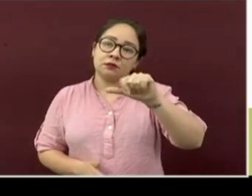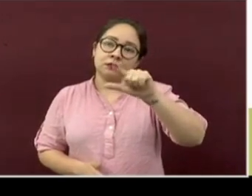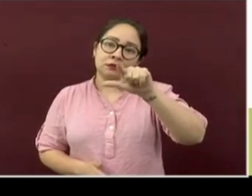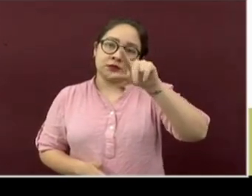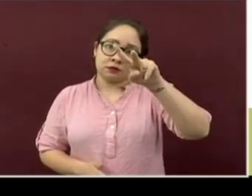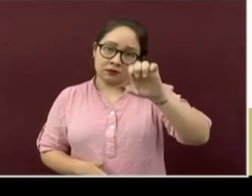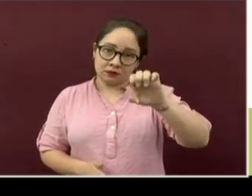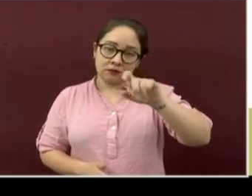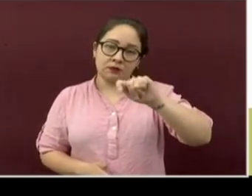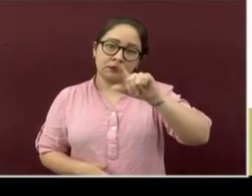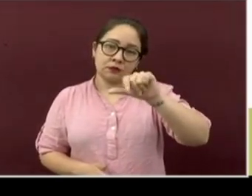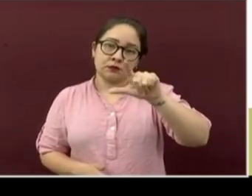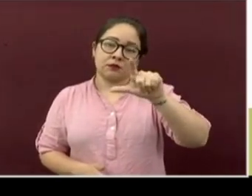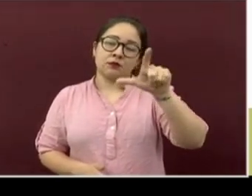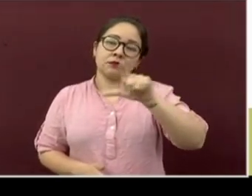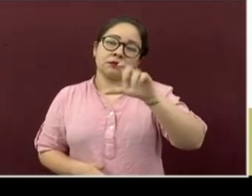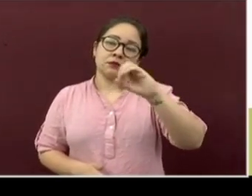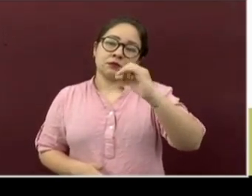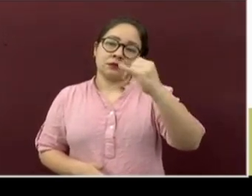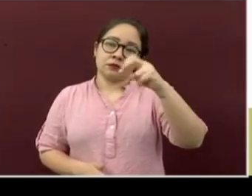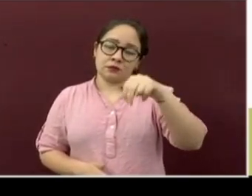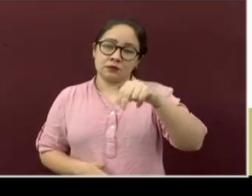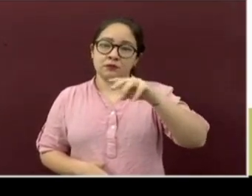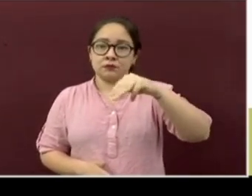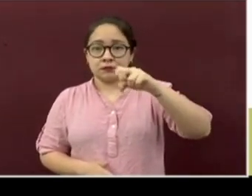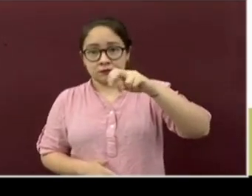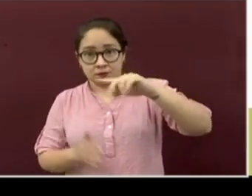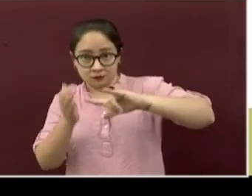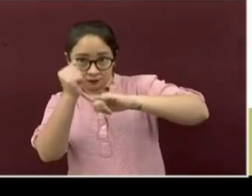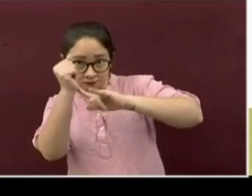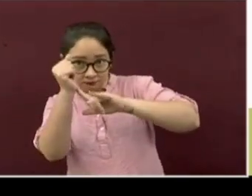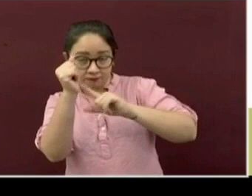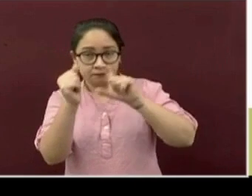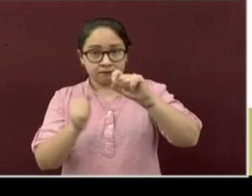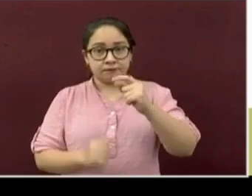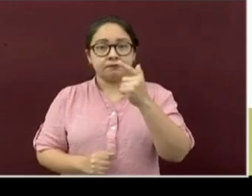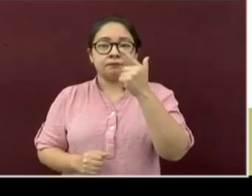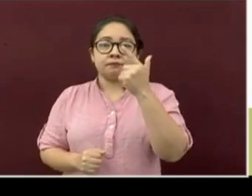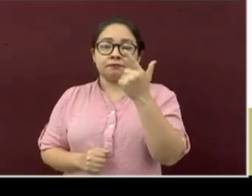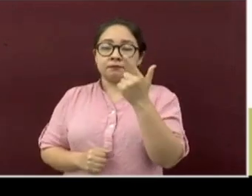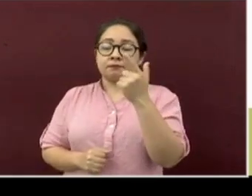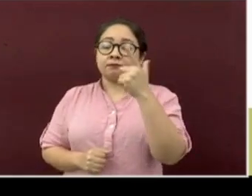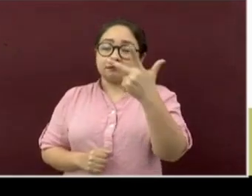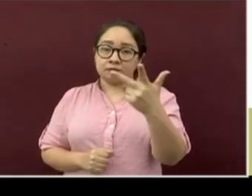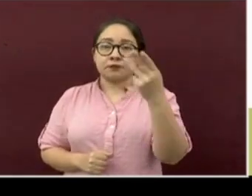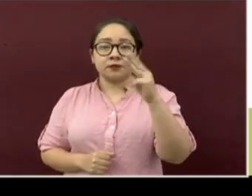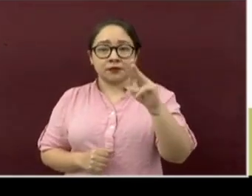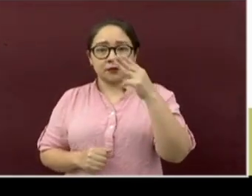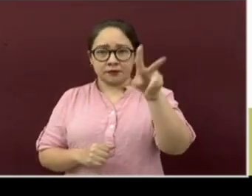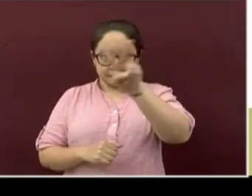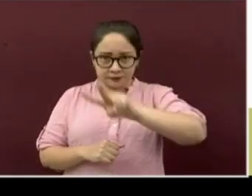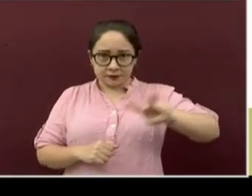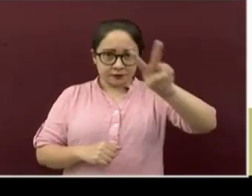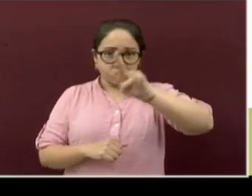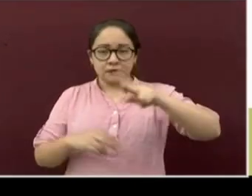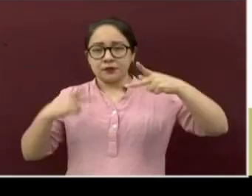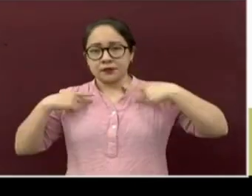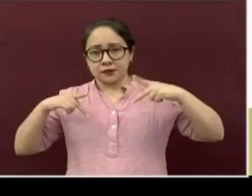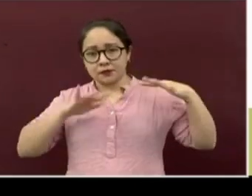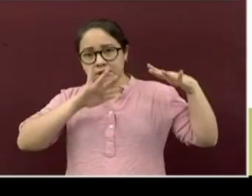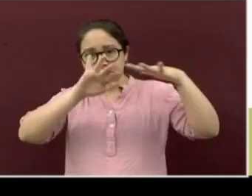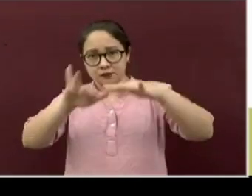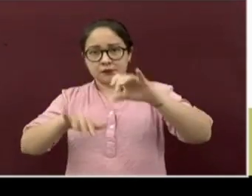macro sede de Manlio Fabio Altamirano recibirá el viernes 28 de mayo a los habitantes de